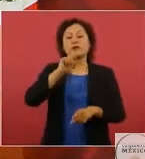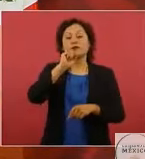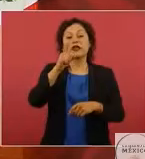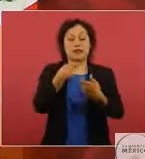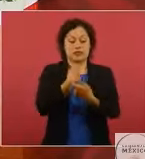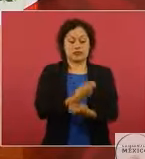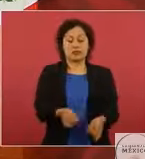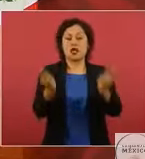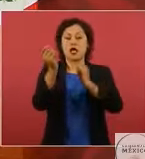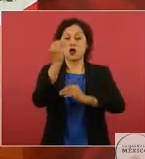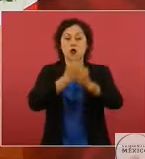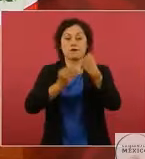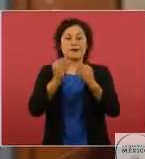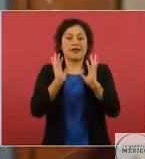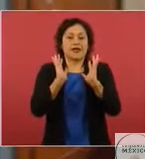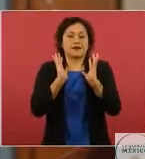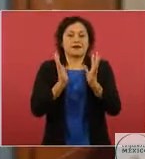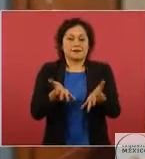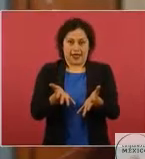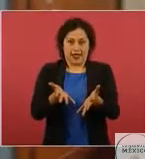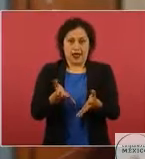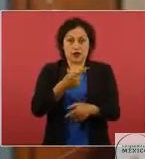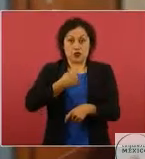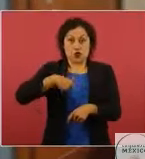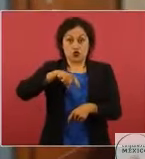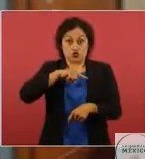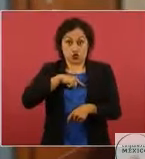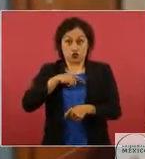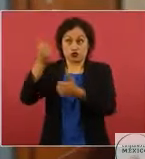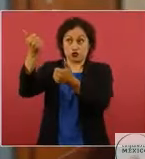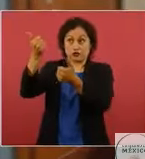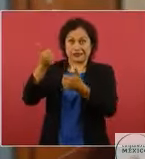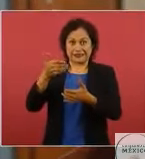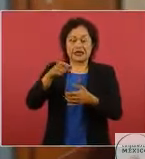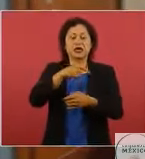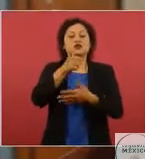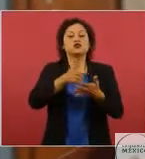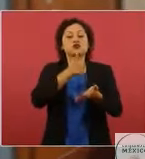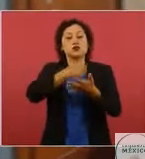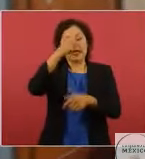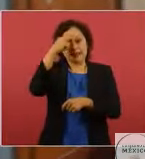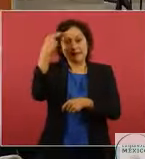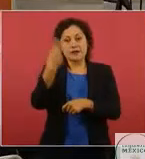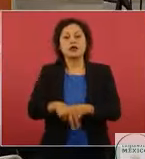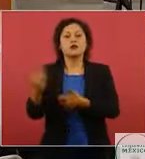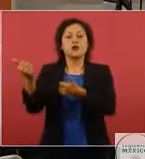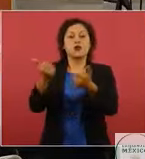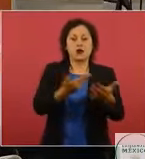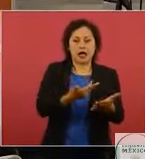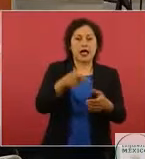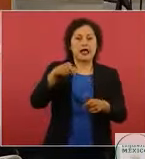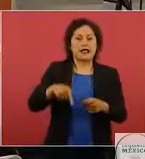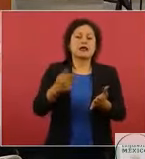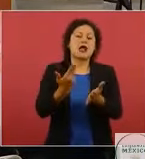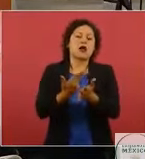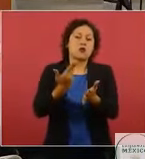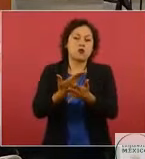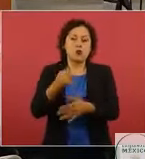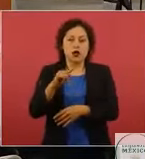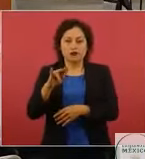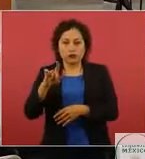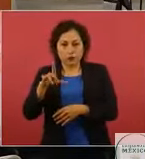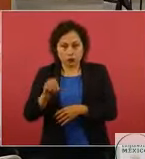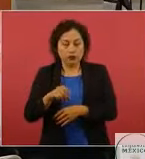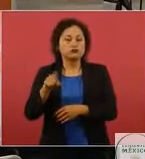ya distribuidas todo lo que se trajo de la Ciudad de México a Santa María Huatulco. Se hizo la distribución